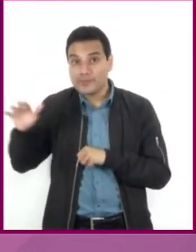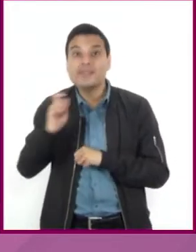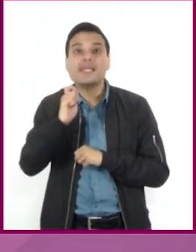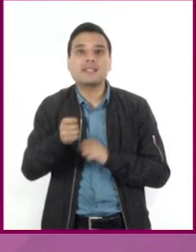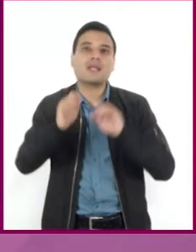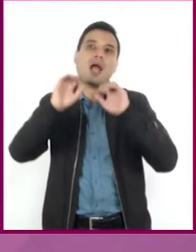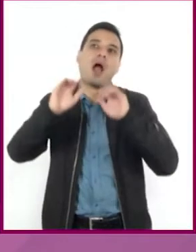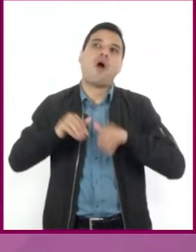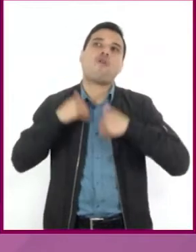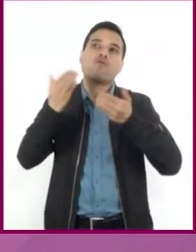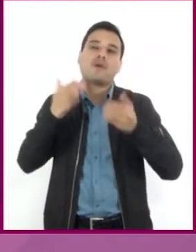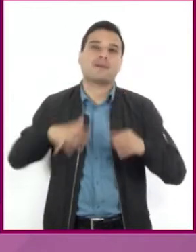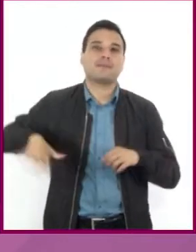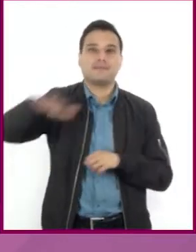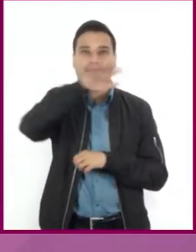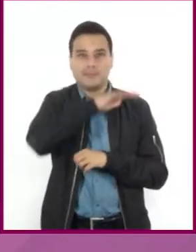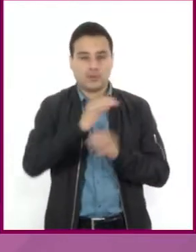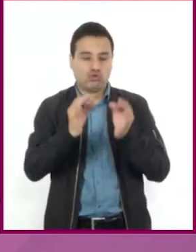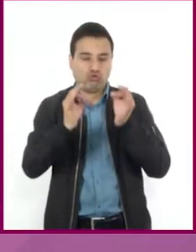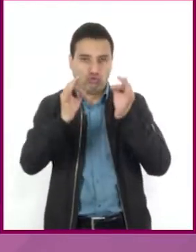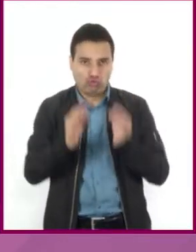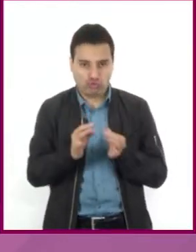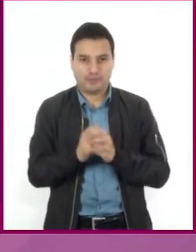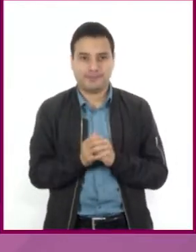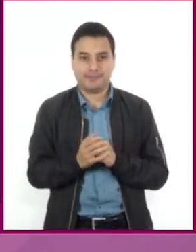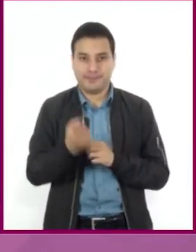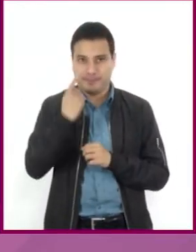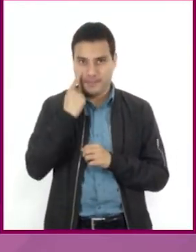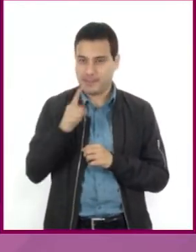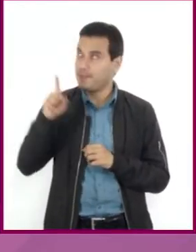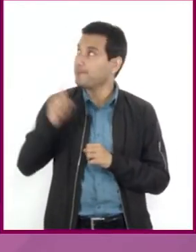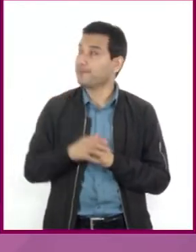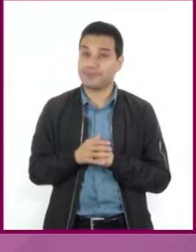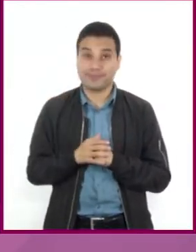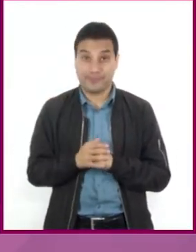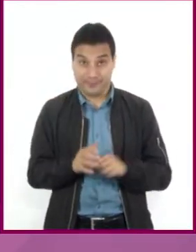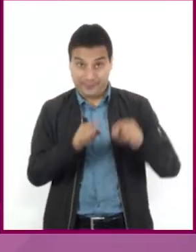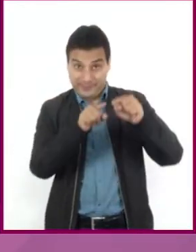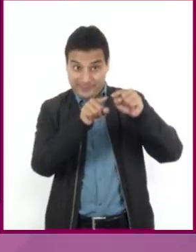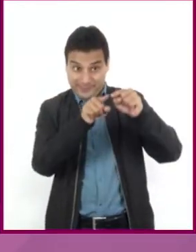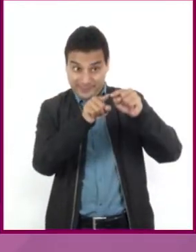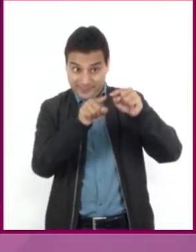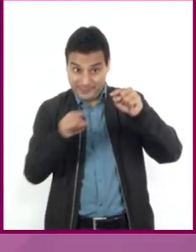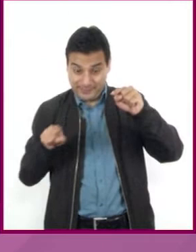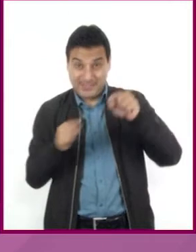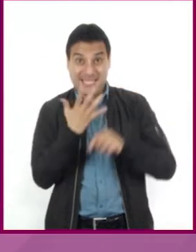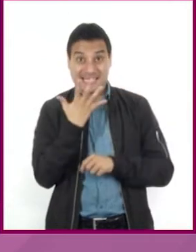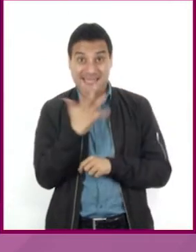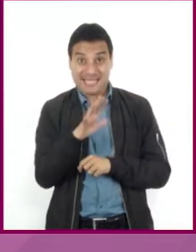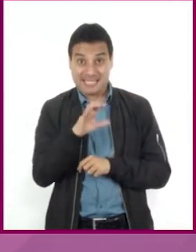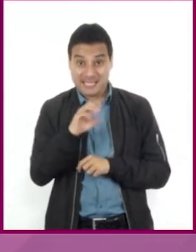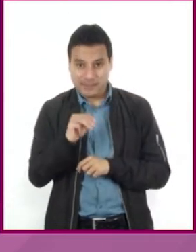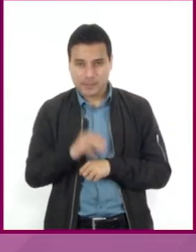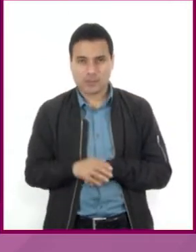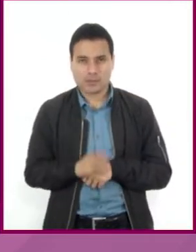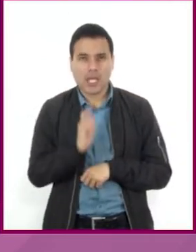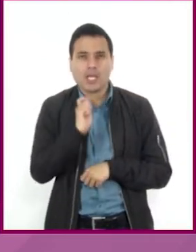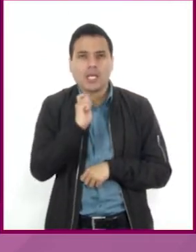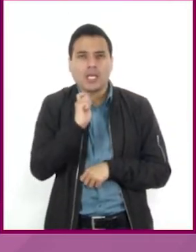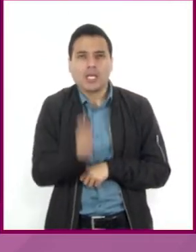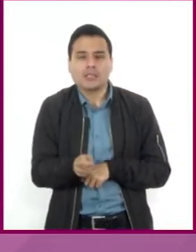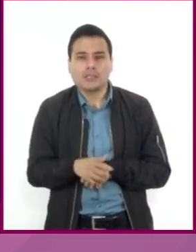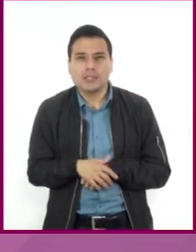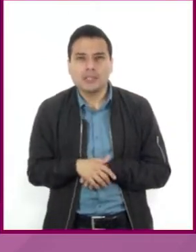Si en el mapa con esta escala hay 10 centímetros de distancia entre un punto y otro, significa que la